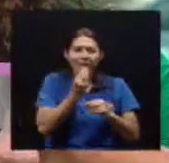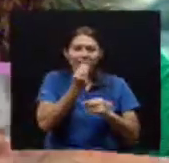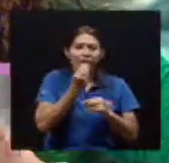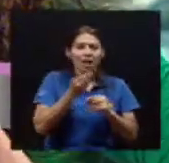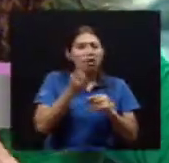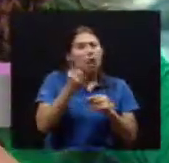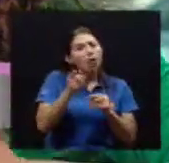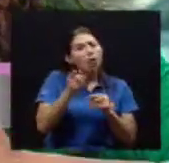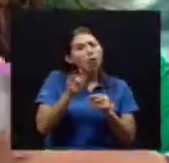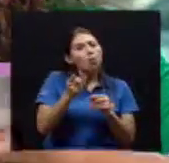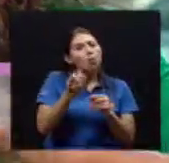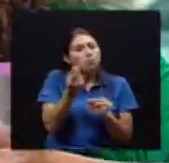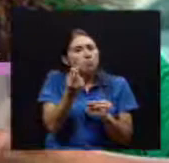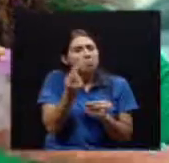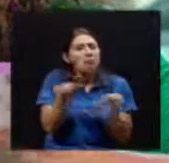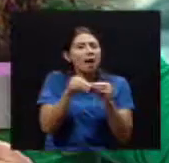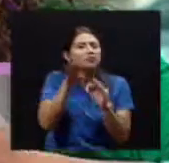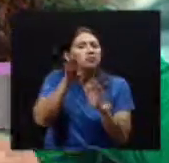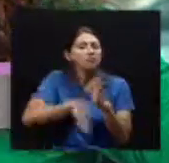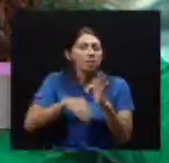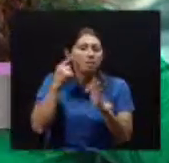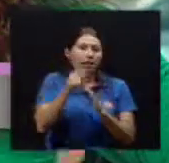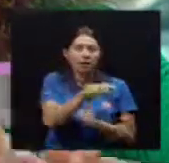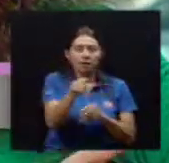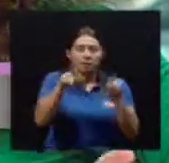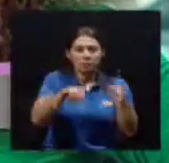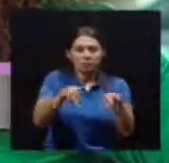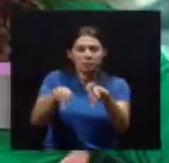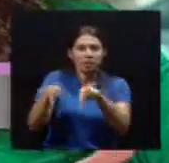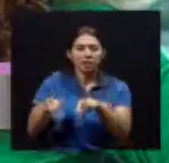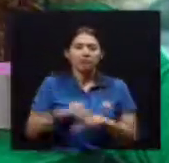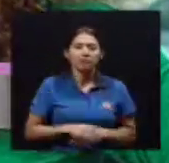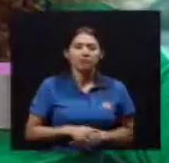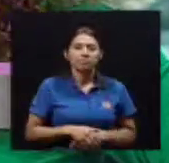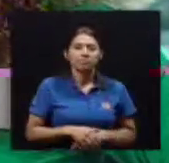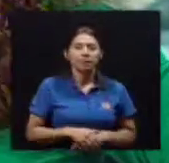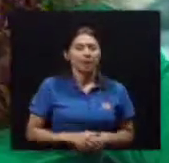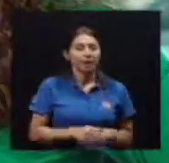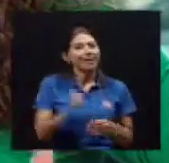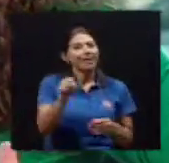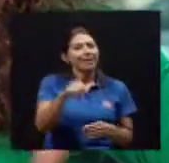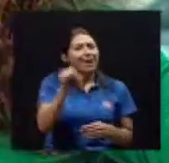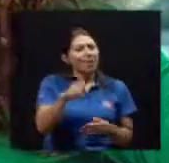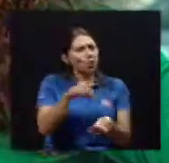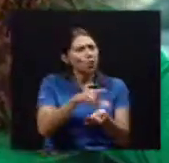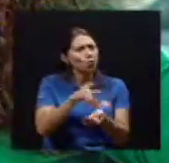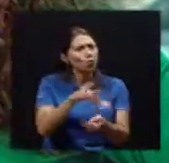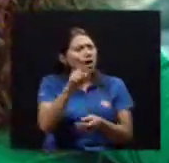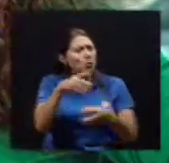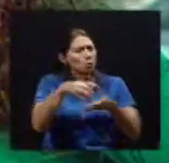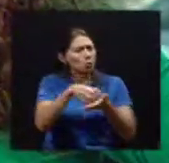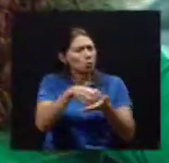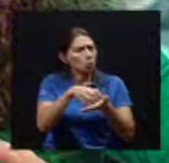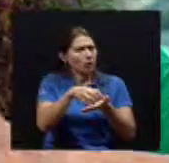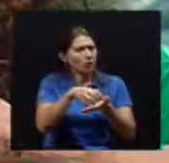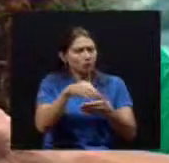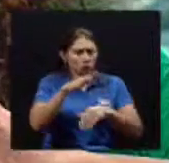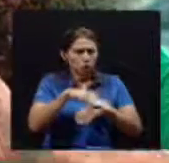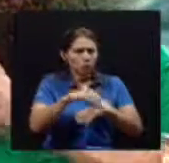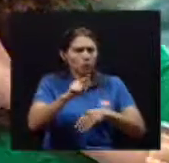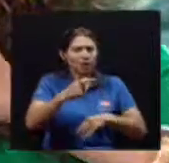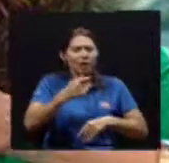dificultad Para cepillarse Por sí mismo Los dientes O la prótesis Los familiares Le ayudan Y a veces